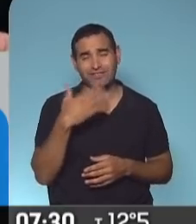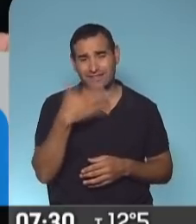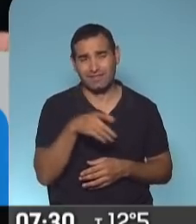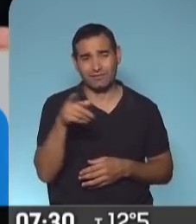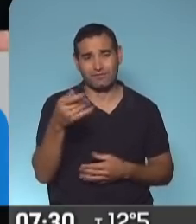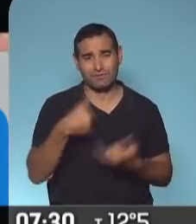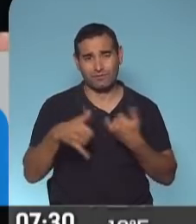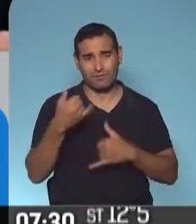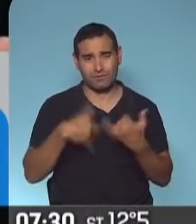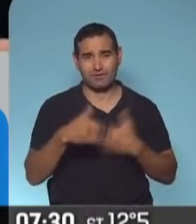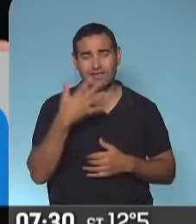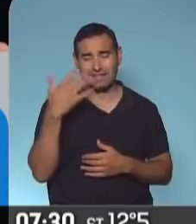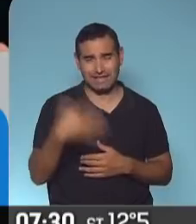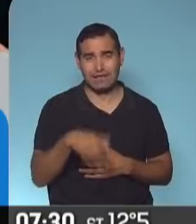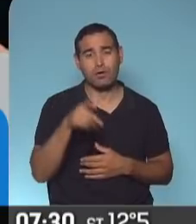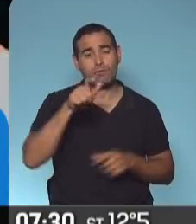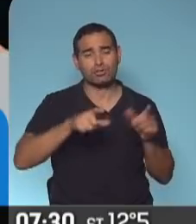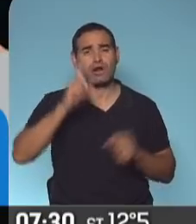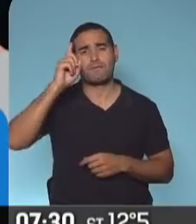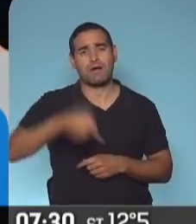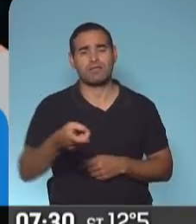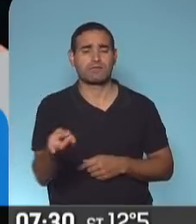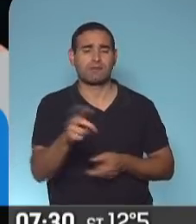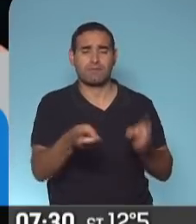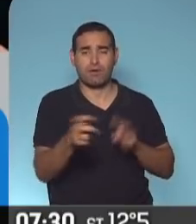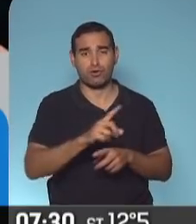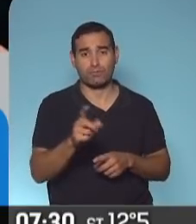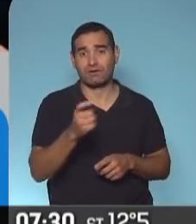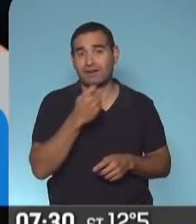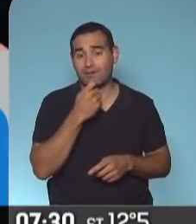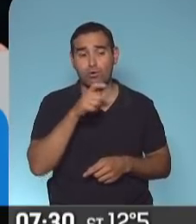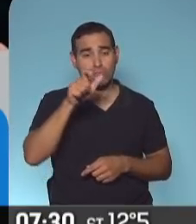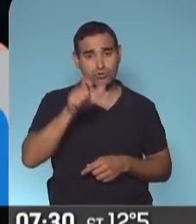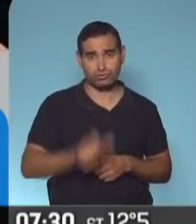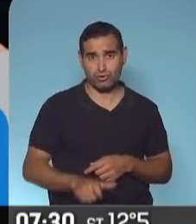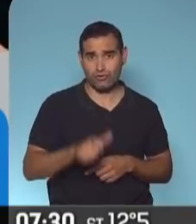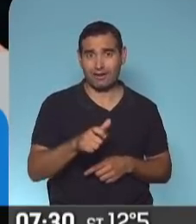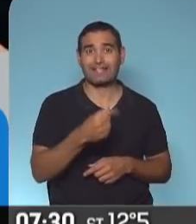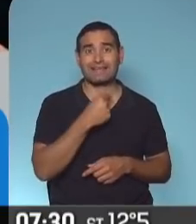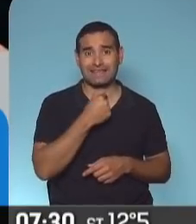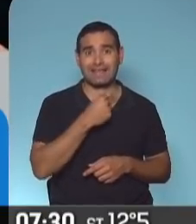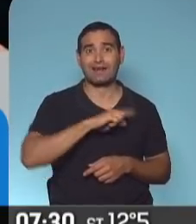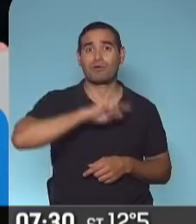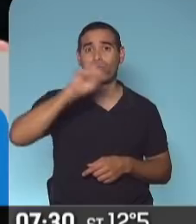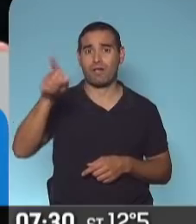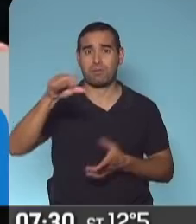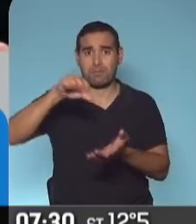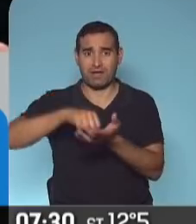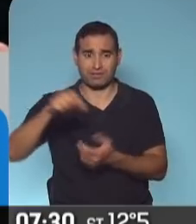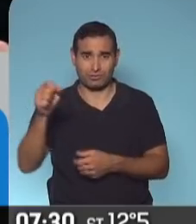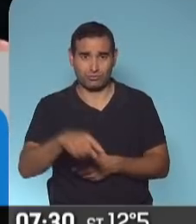usted dice, que no obligaron a nadie a subir un micro. Ahora, si una persona que tiene la intención de regresar a su país,